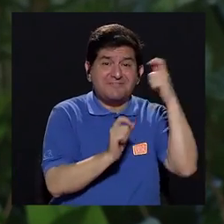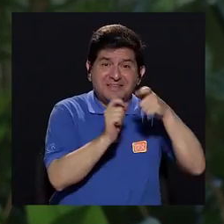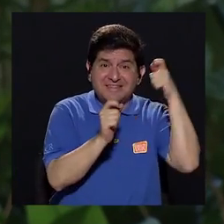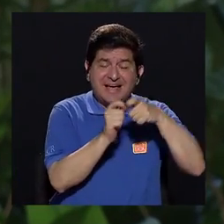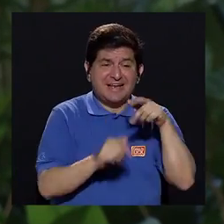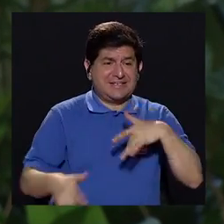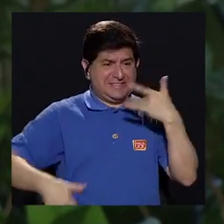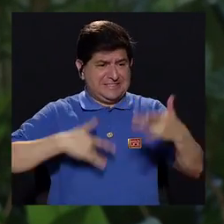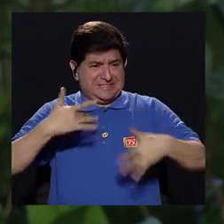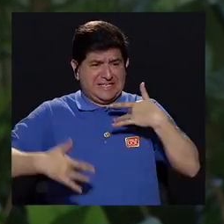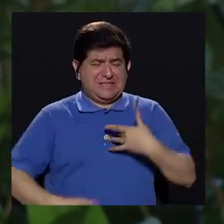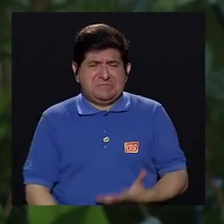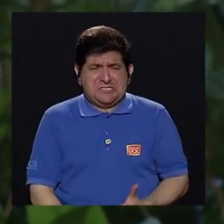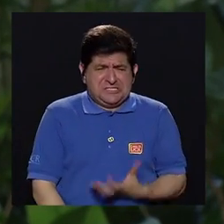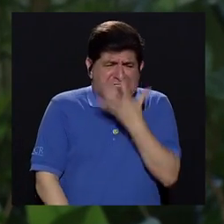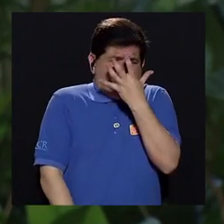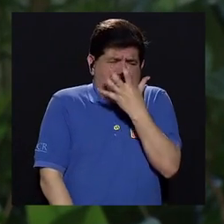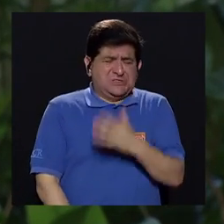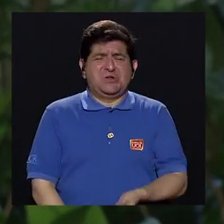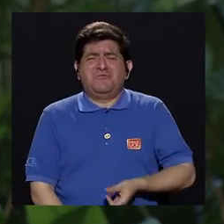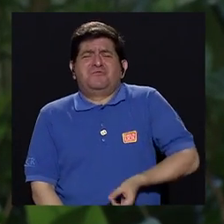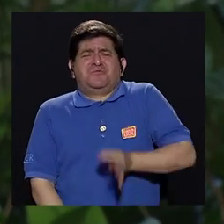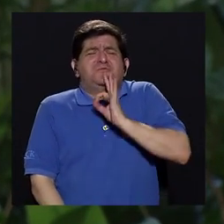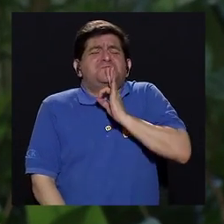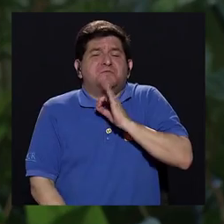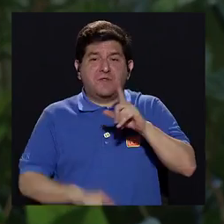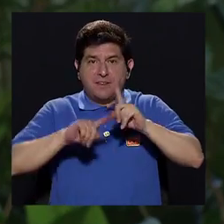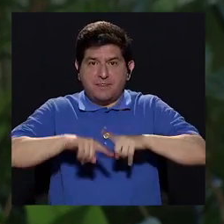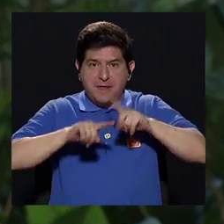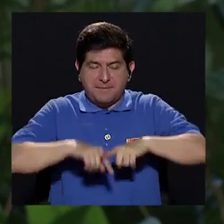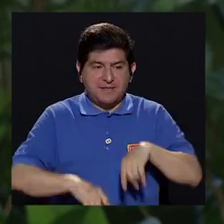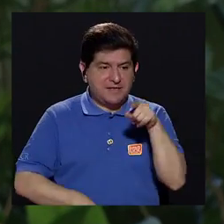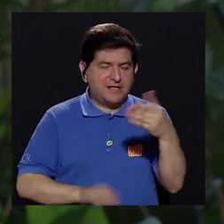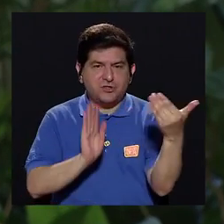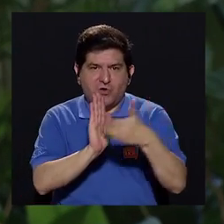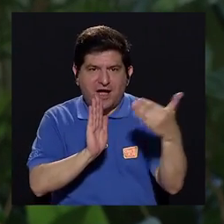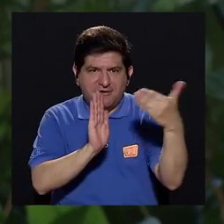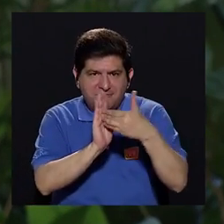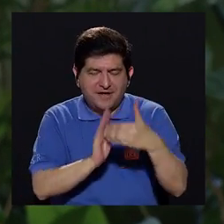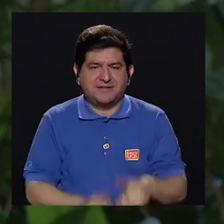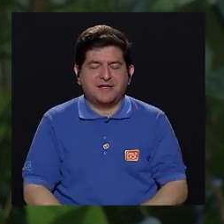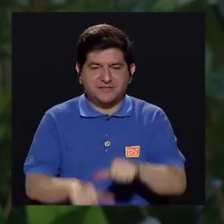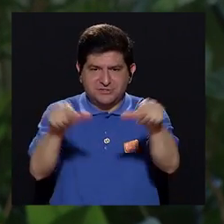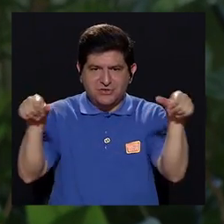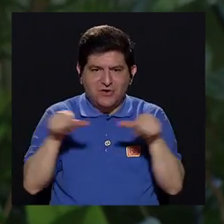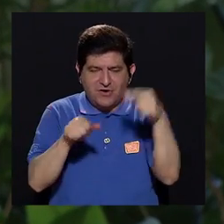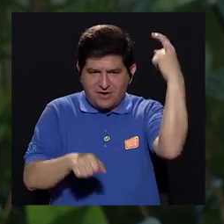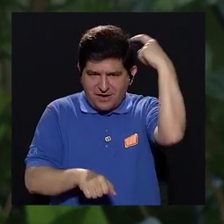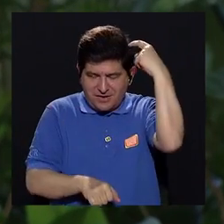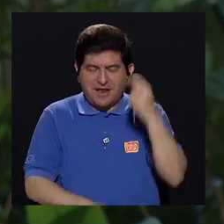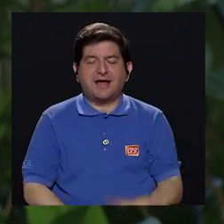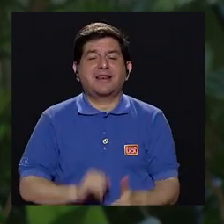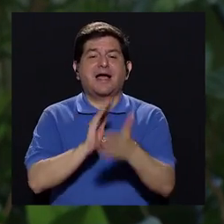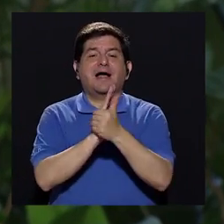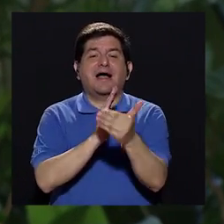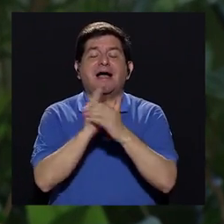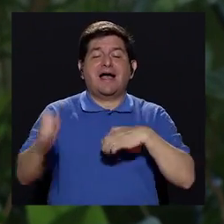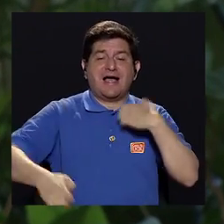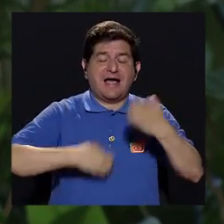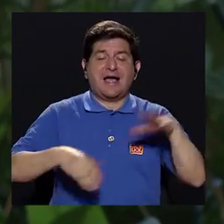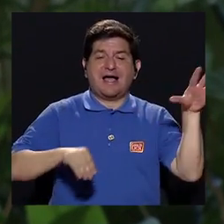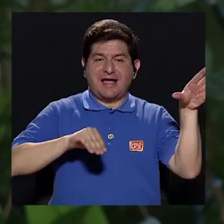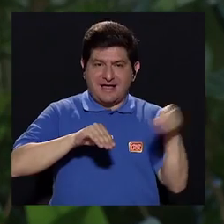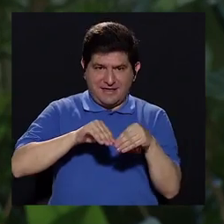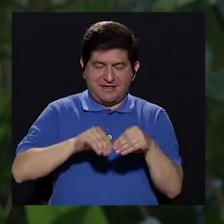precisamente ese sentimiento de ira, frustración. Además, dependiendo de cómo esté la lesión en las áreas del cerebro, hay algo que se llama la habilidad emocional.